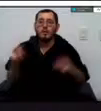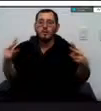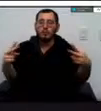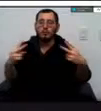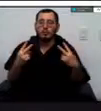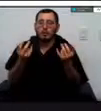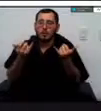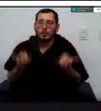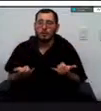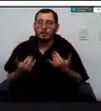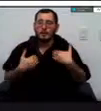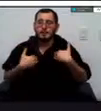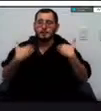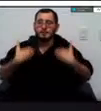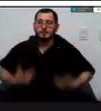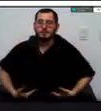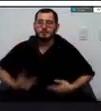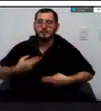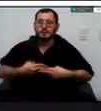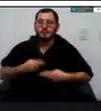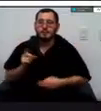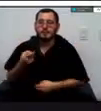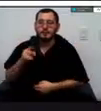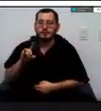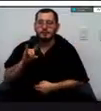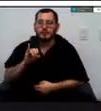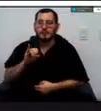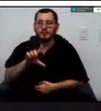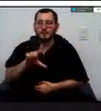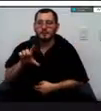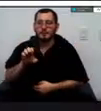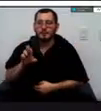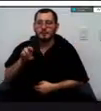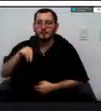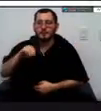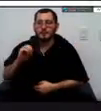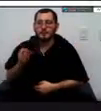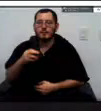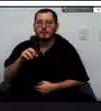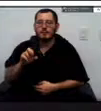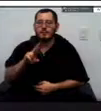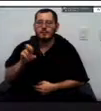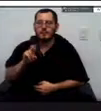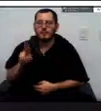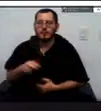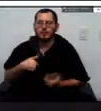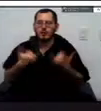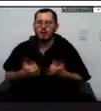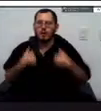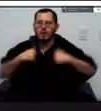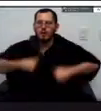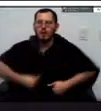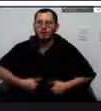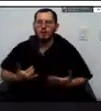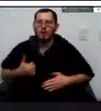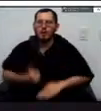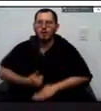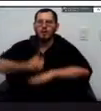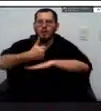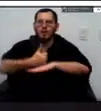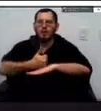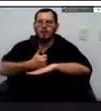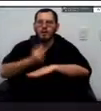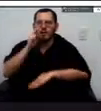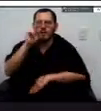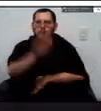mi nombre es Guillermo Pérez actualmente desempeño el cargo de director departamental de gestión del riesgo de